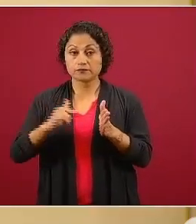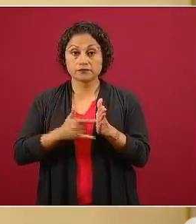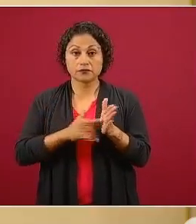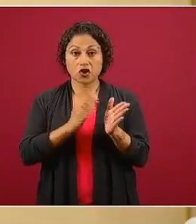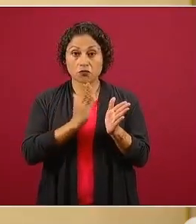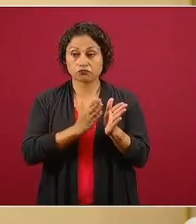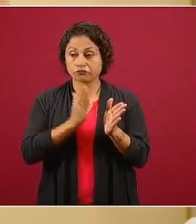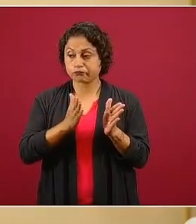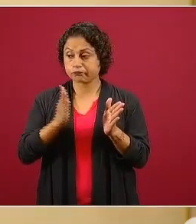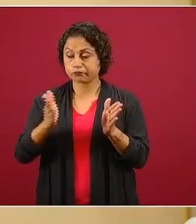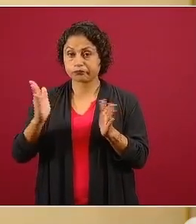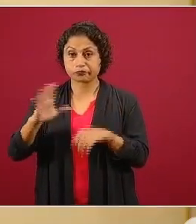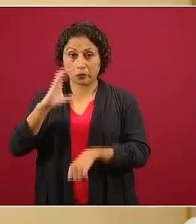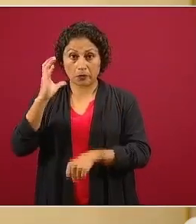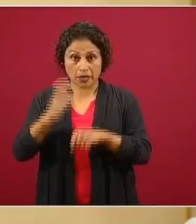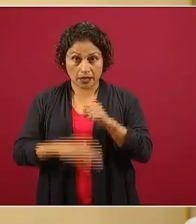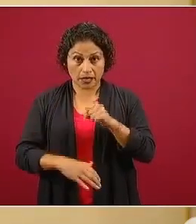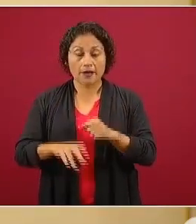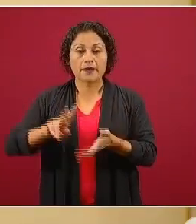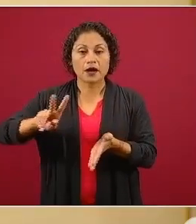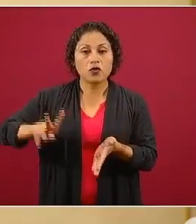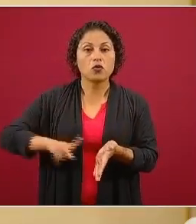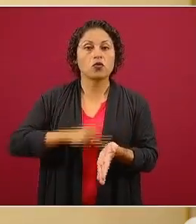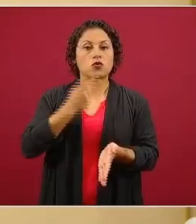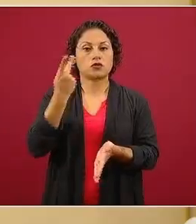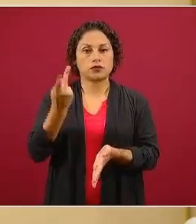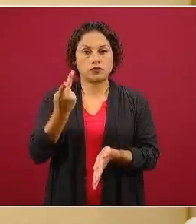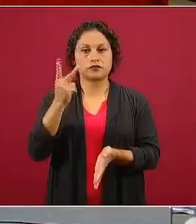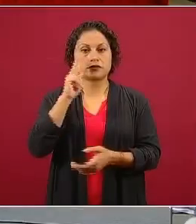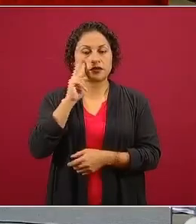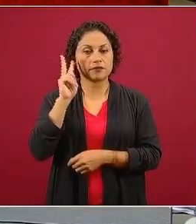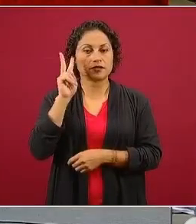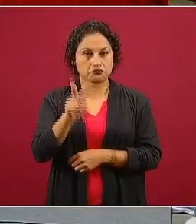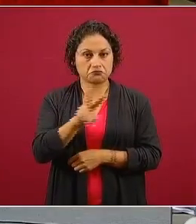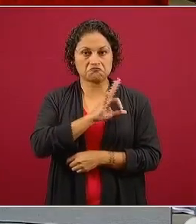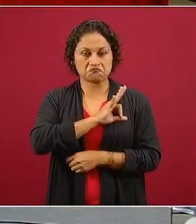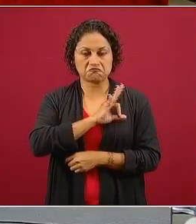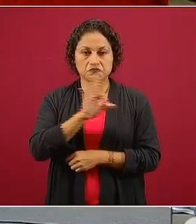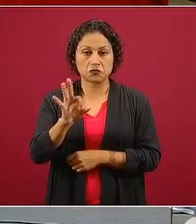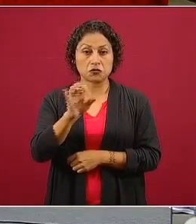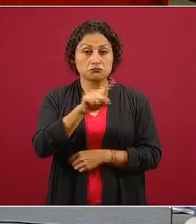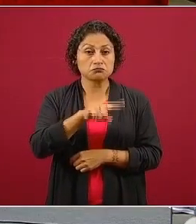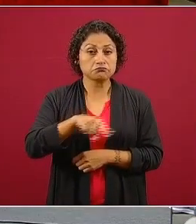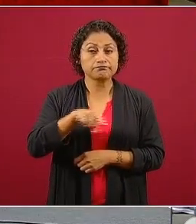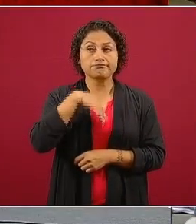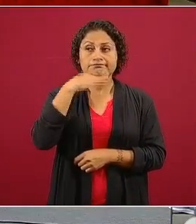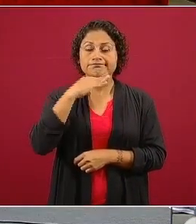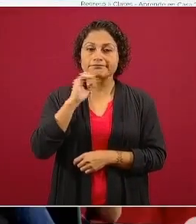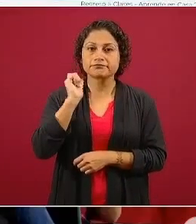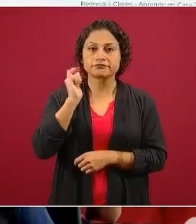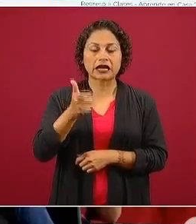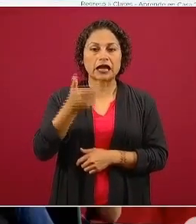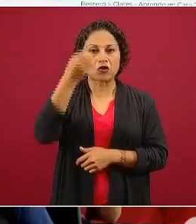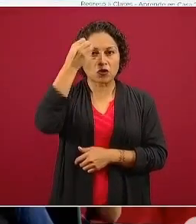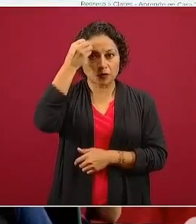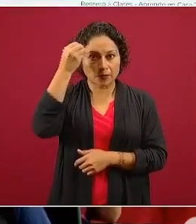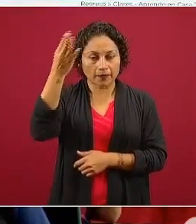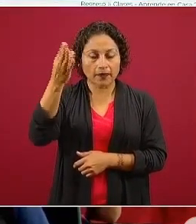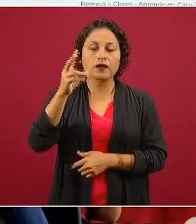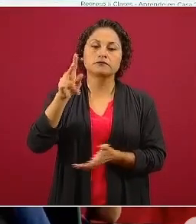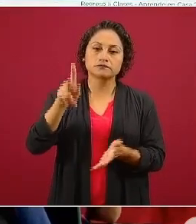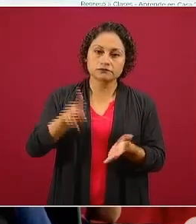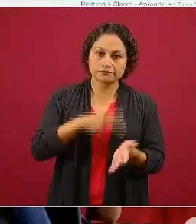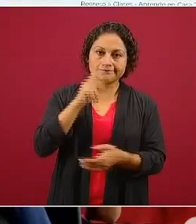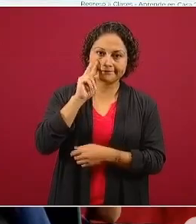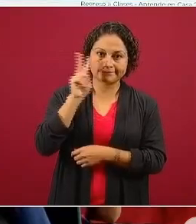toda la programación, de manera que si alguien por alguna razón no lo vio, va a poder ver la repetición en horarios, fuera de